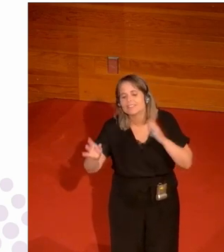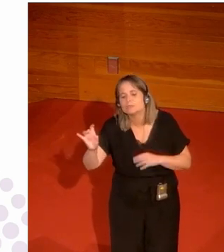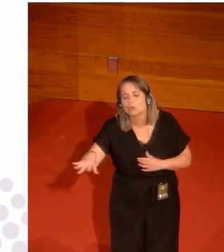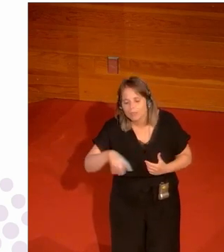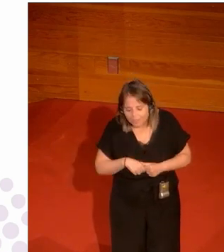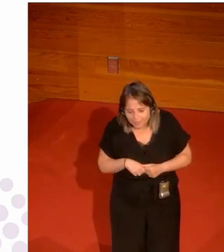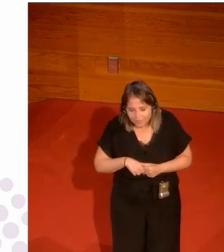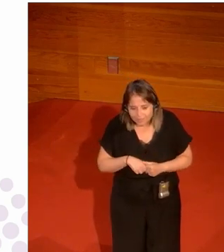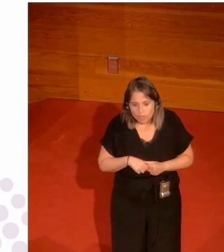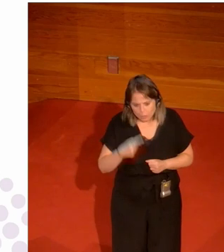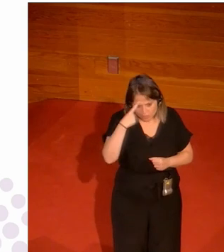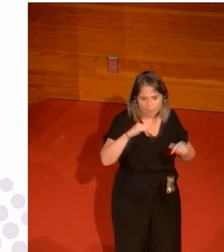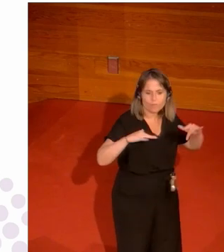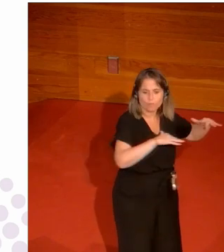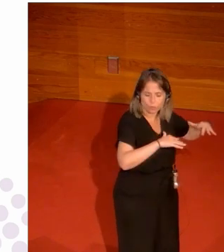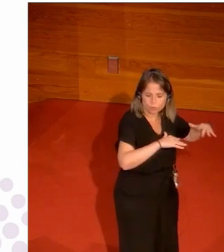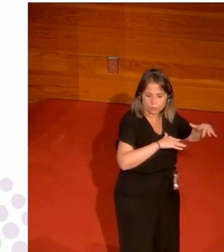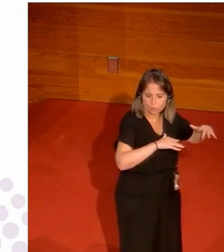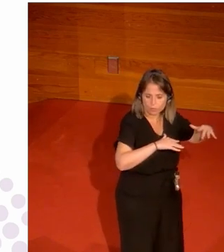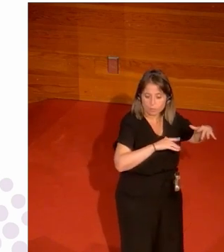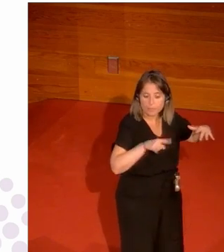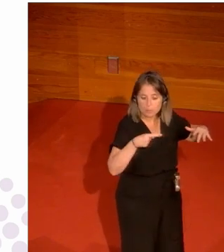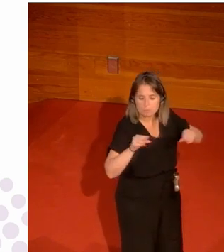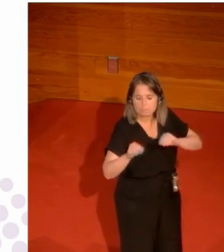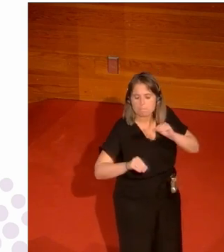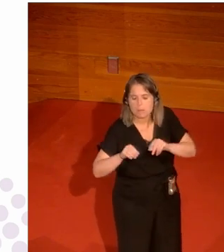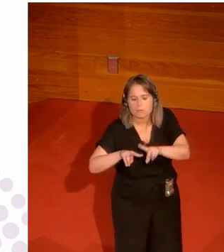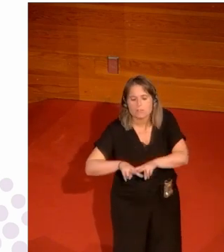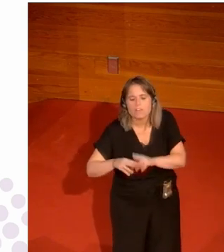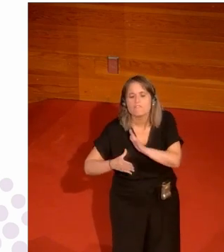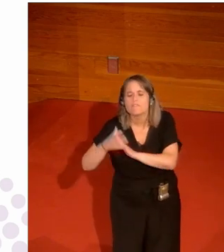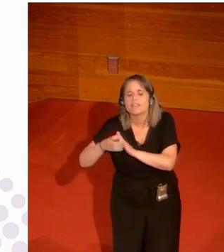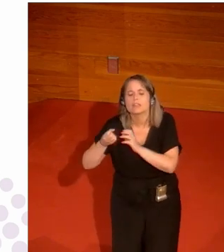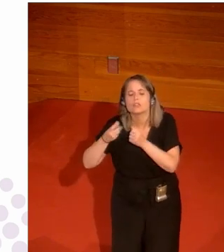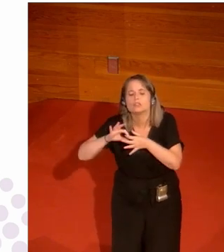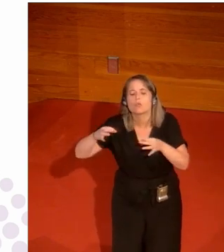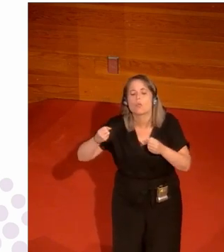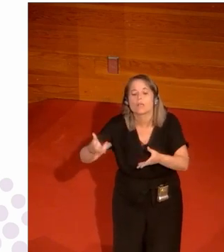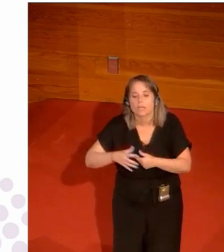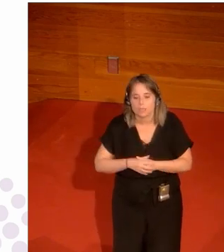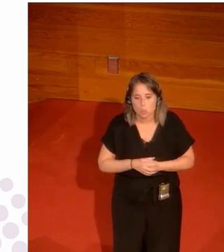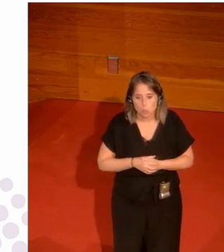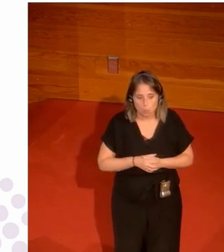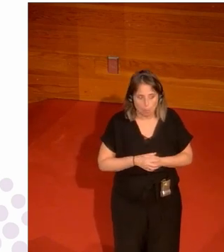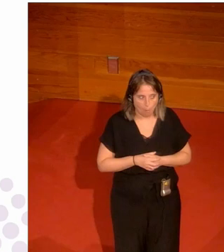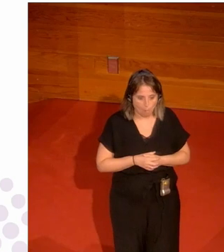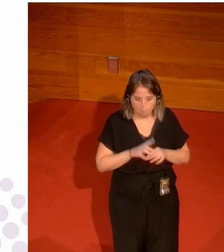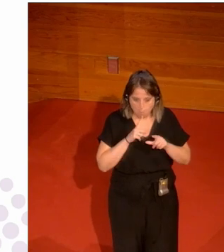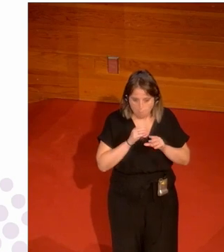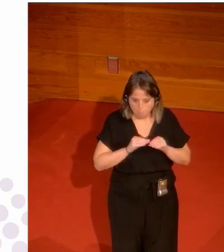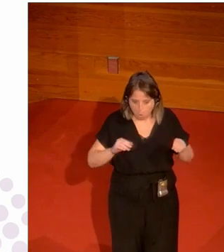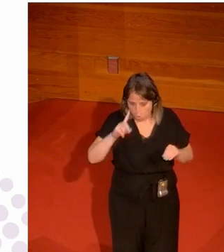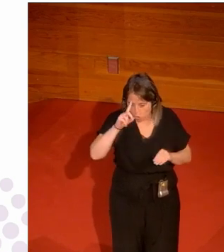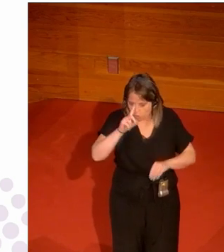de fútbol porque saben mucho de fútbol pero luego rascas ¿cuántas federaciones olímpicas hay? no saben es